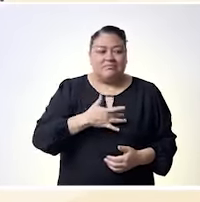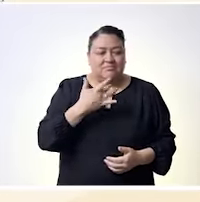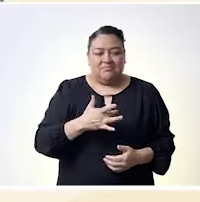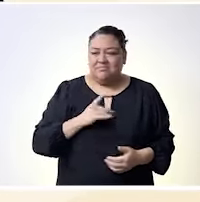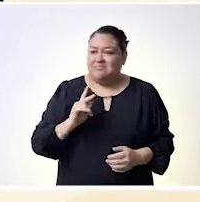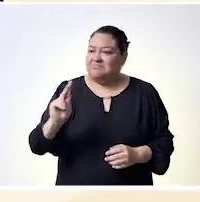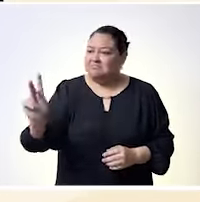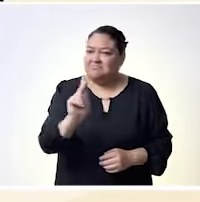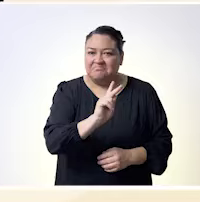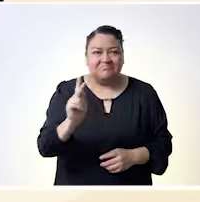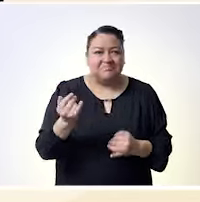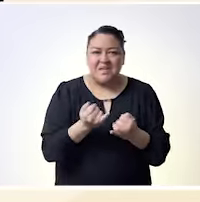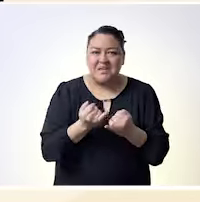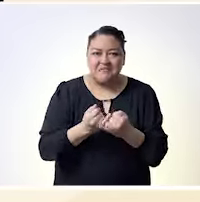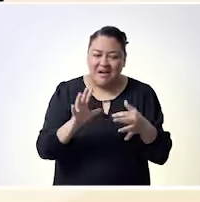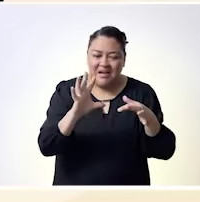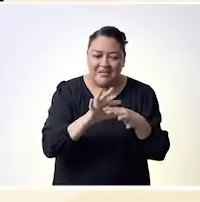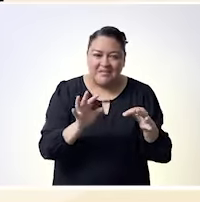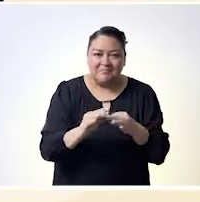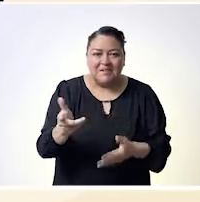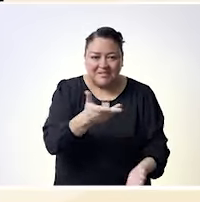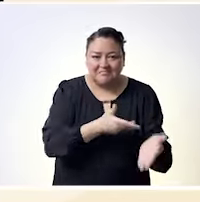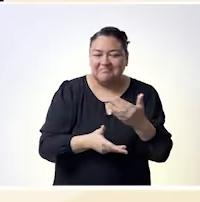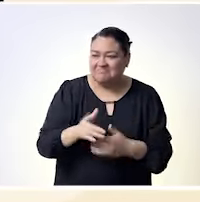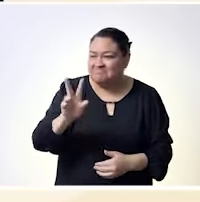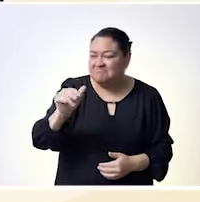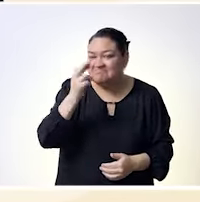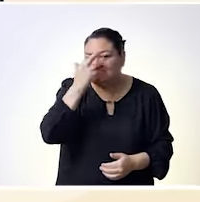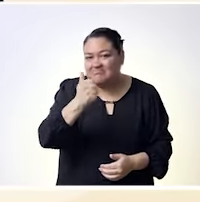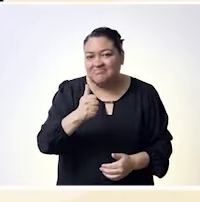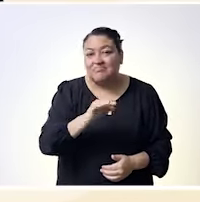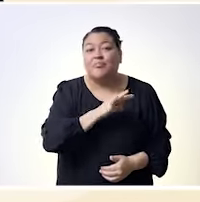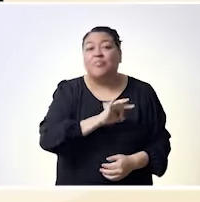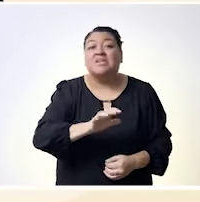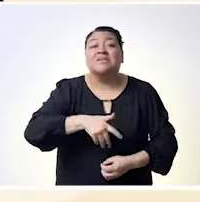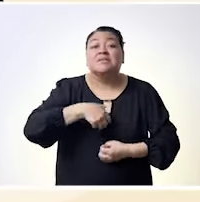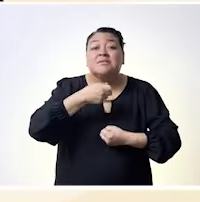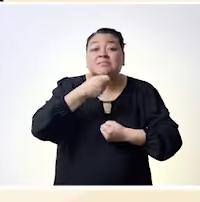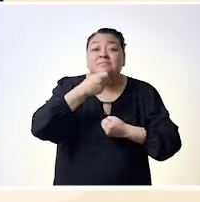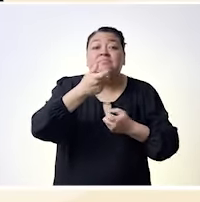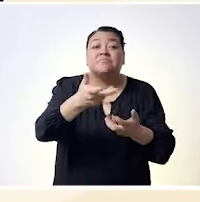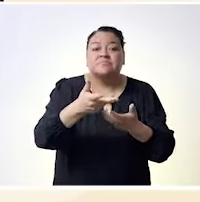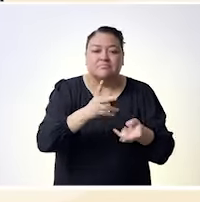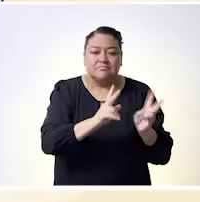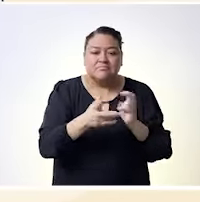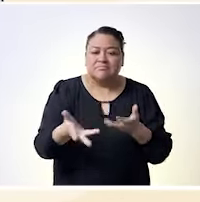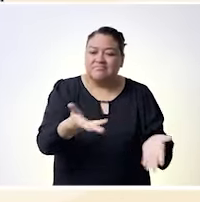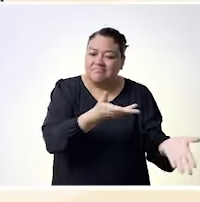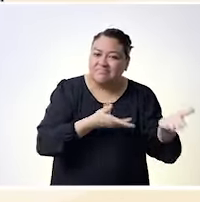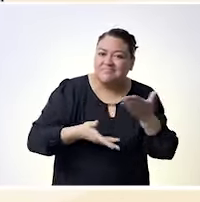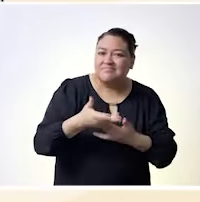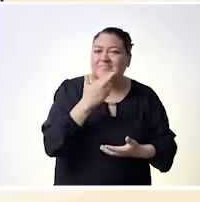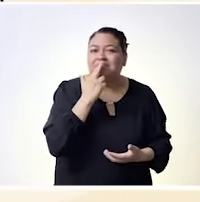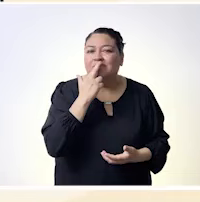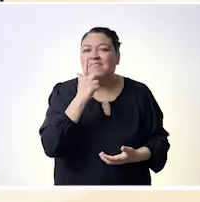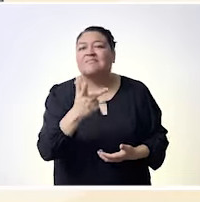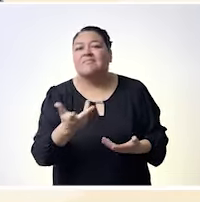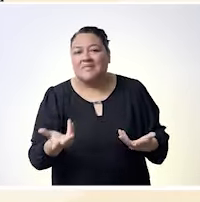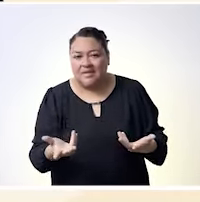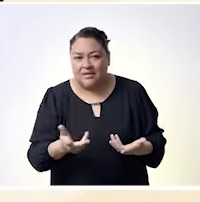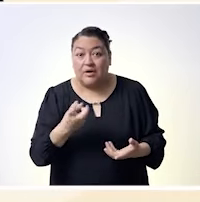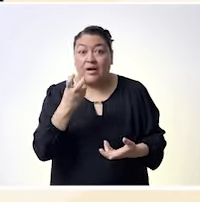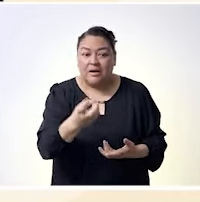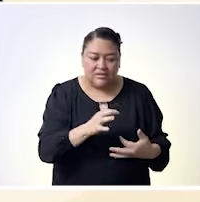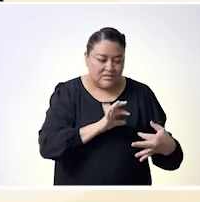sistema es quien los vulnera ¿no? pero que si volteamos a ver y dicen oye son personas de atención primaria ¿por qué? ¿no? es que siento